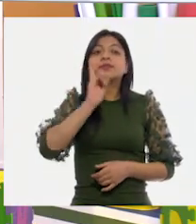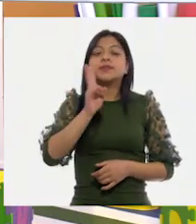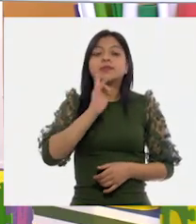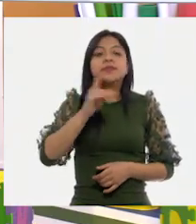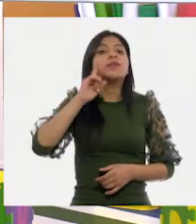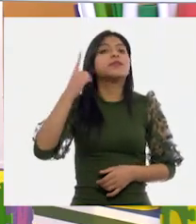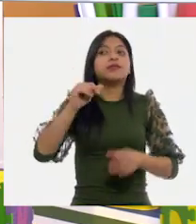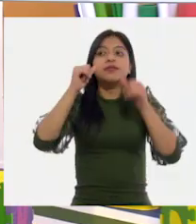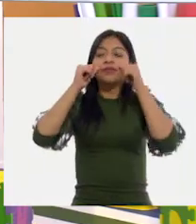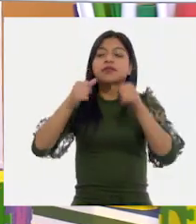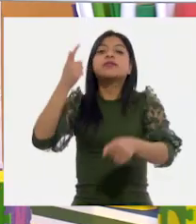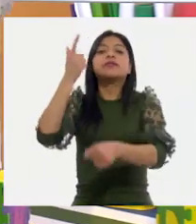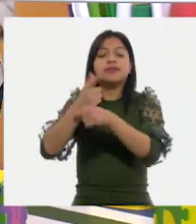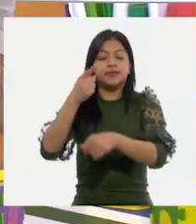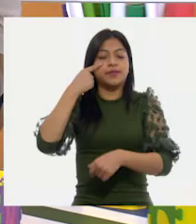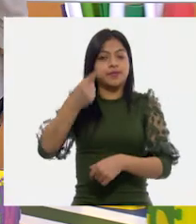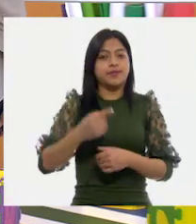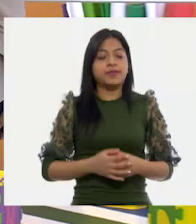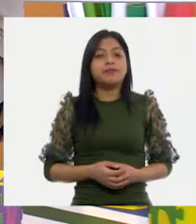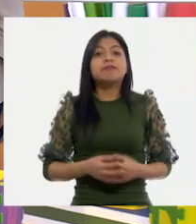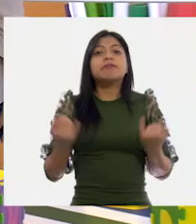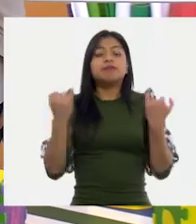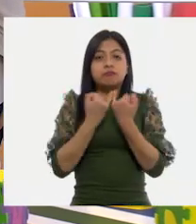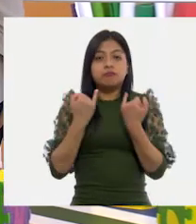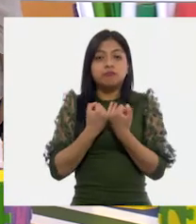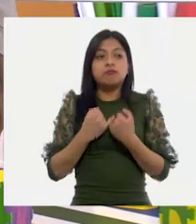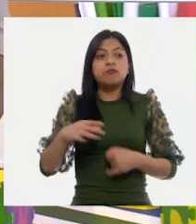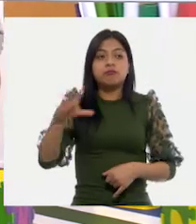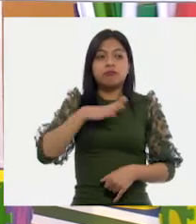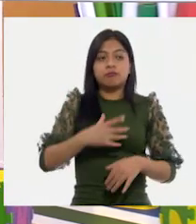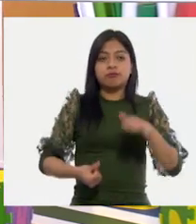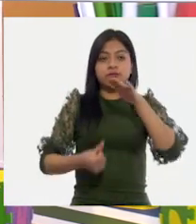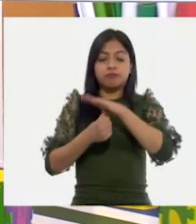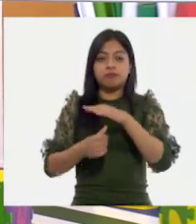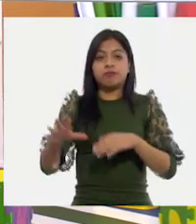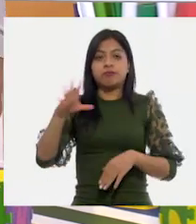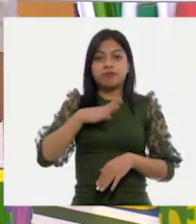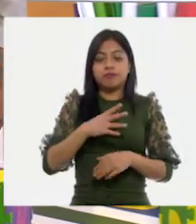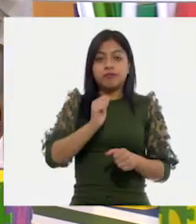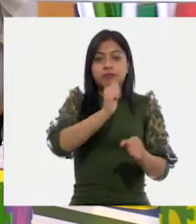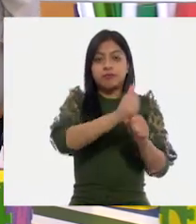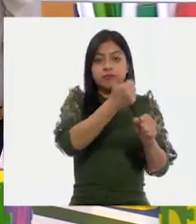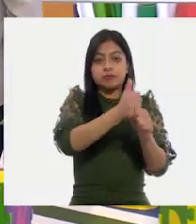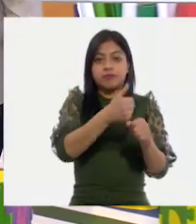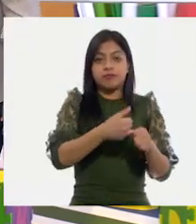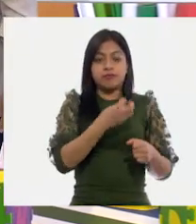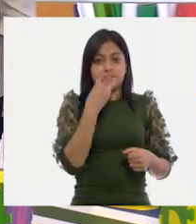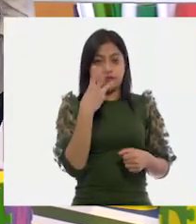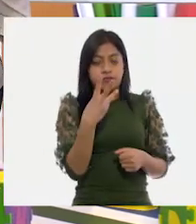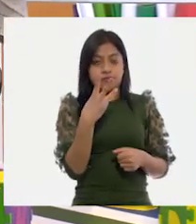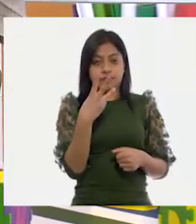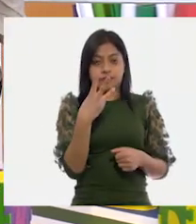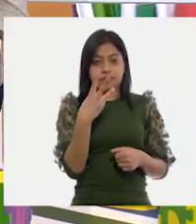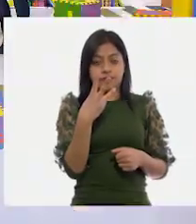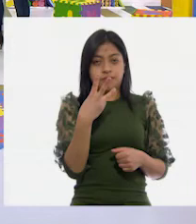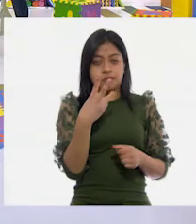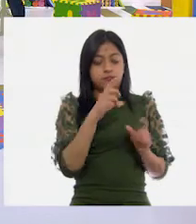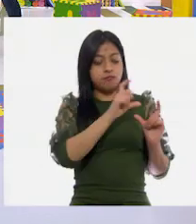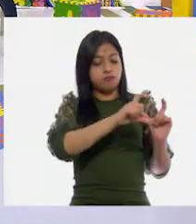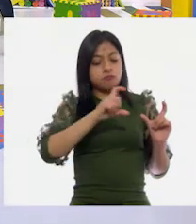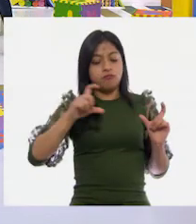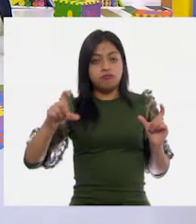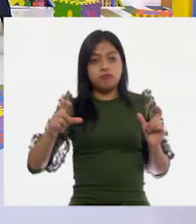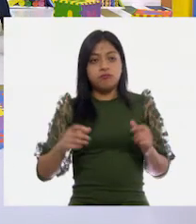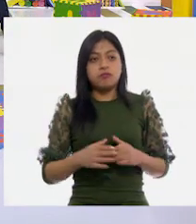¿verdad? ¡Sí! Pero mira, también aquí en la mesa tengo estas tres botellas. Estas tres